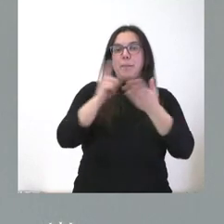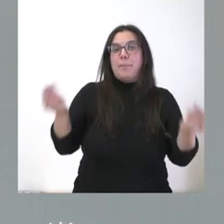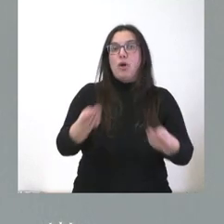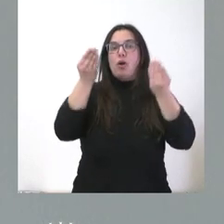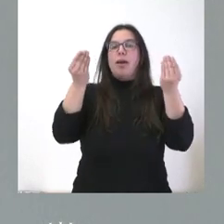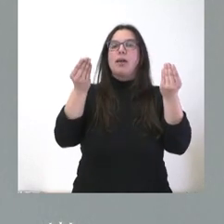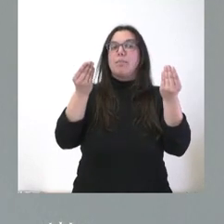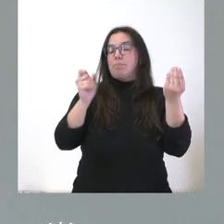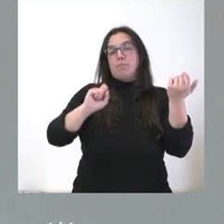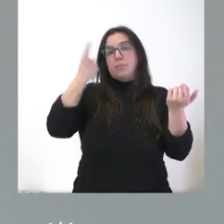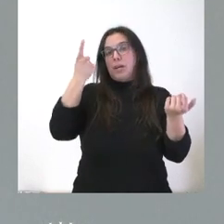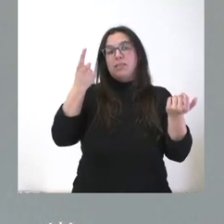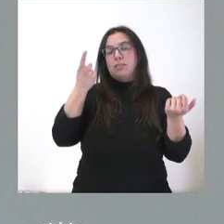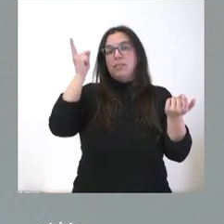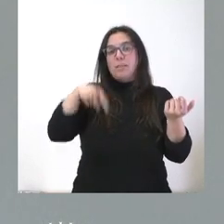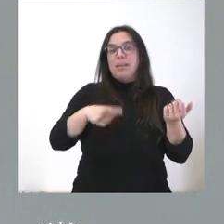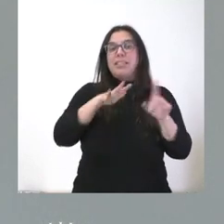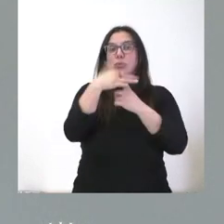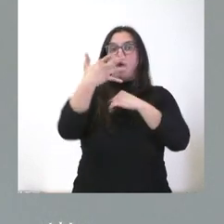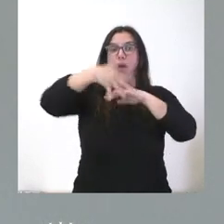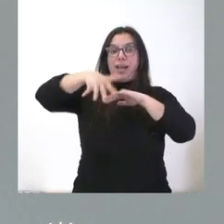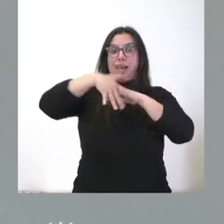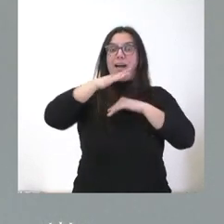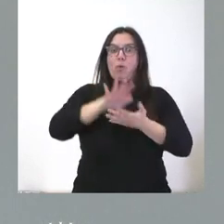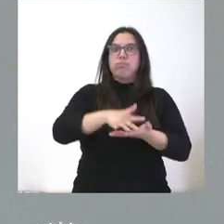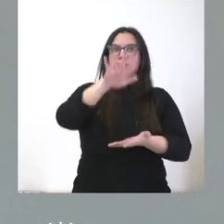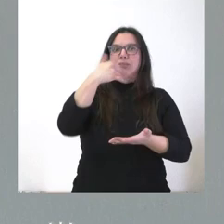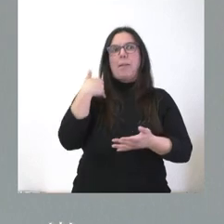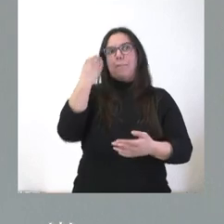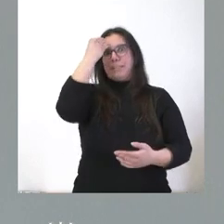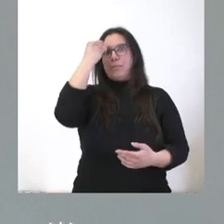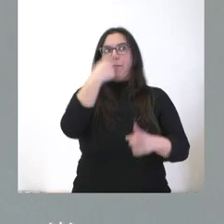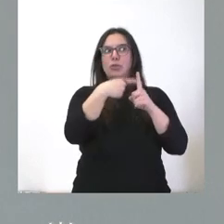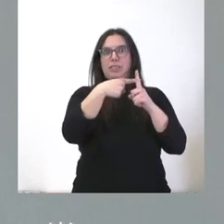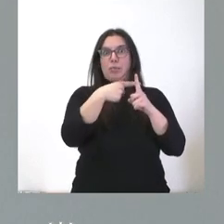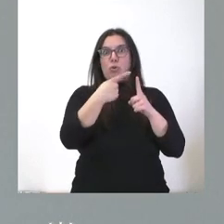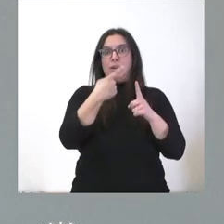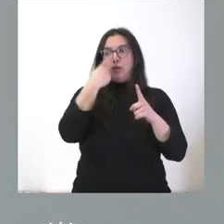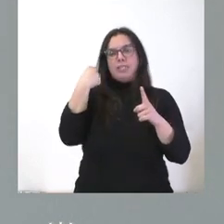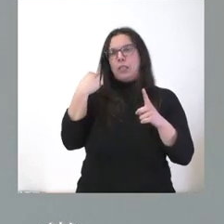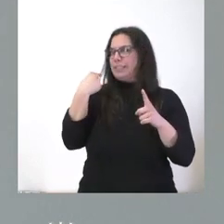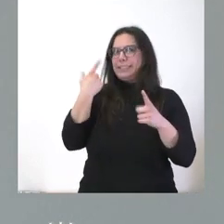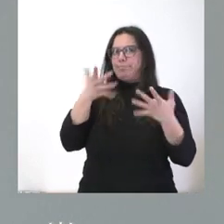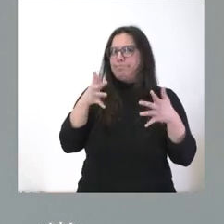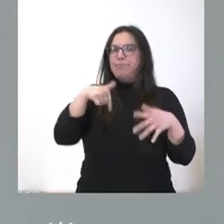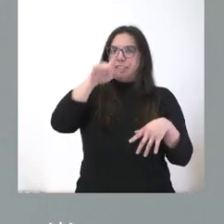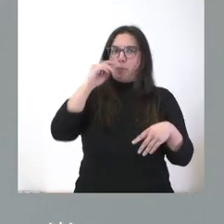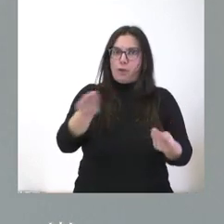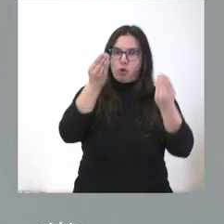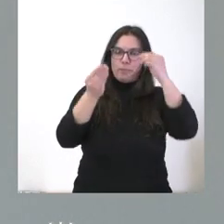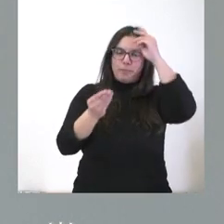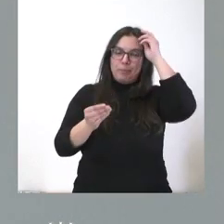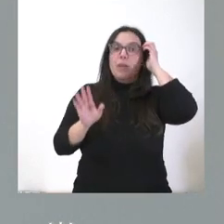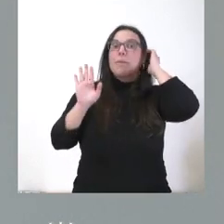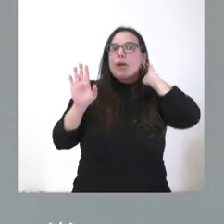Básicamente también la situación de los embalses nos hacen ser algo más optimistas este año de lo que lo fuimos el año pasado, pero estamos todavía